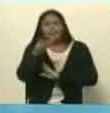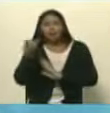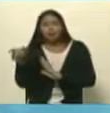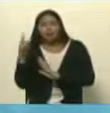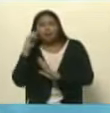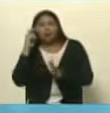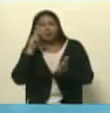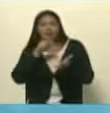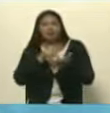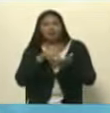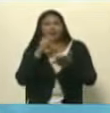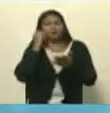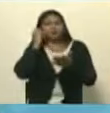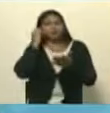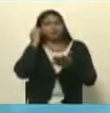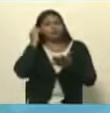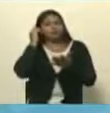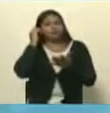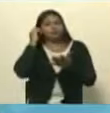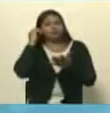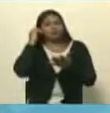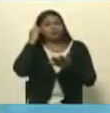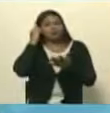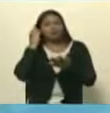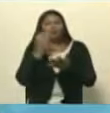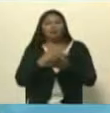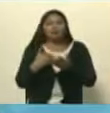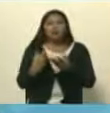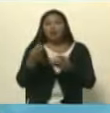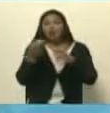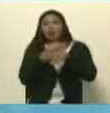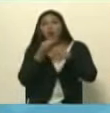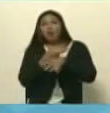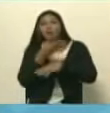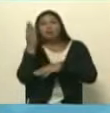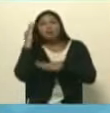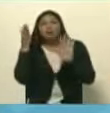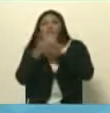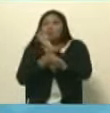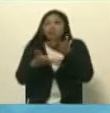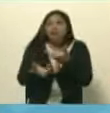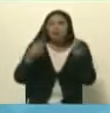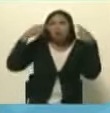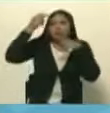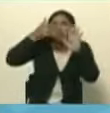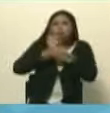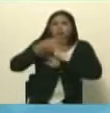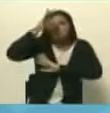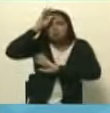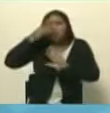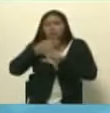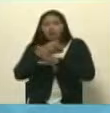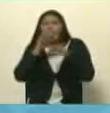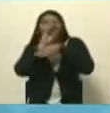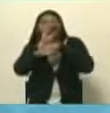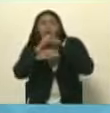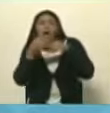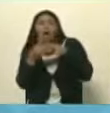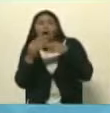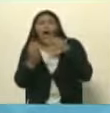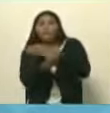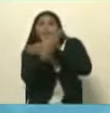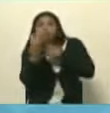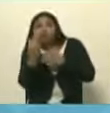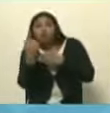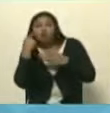que estaban afectas al gobierno y exigiendo saber del comandante Chávez, salieron a proteger el palacio de Miraflores